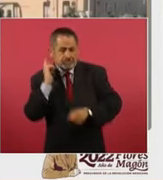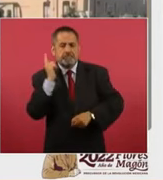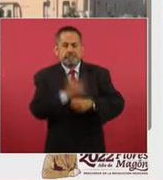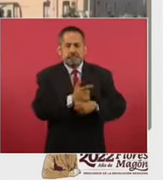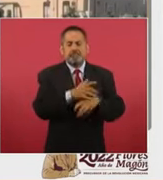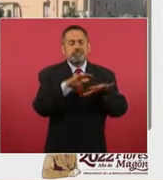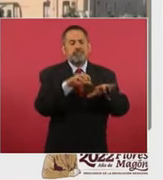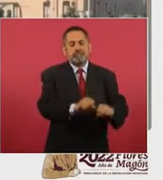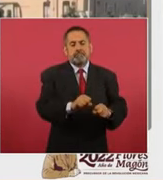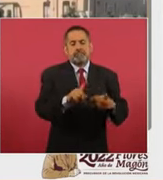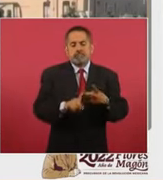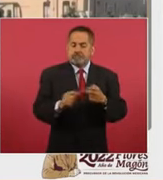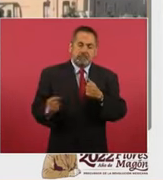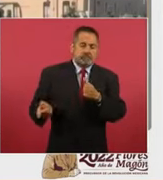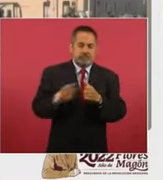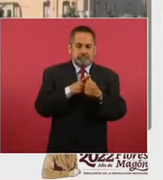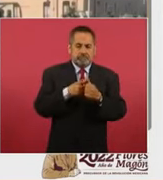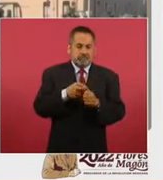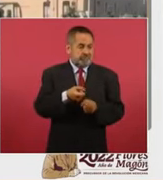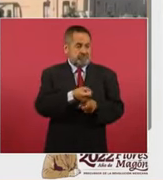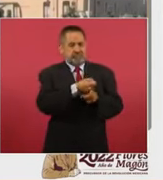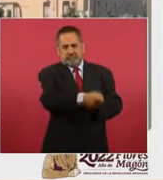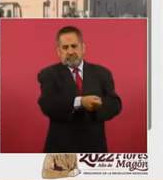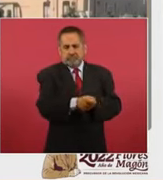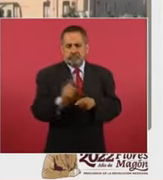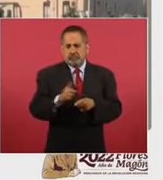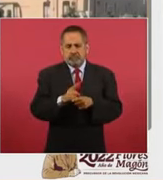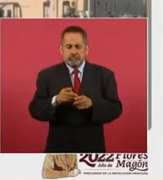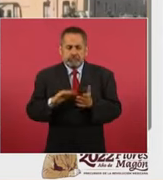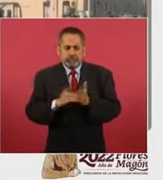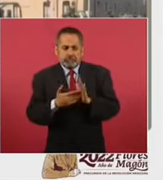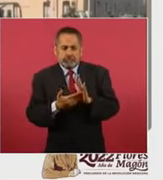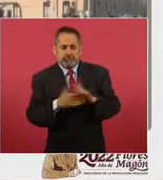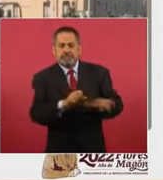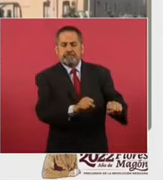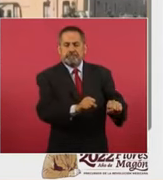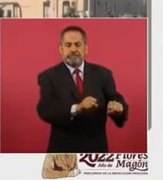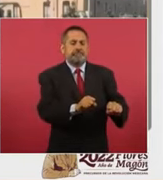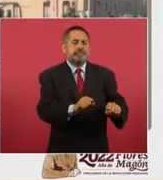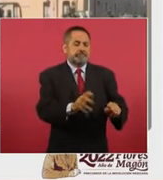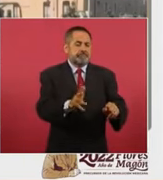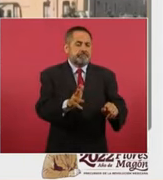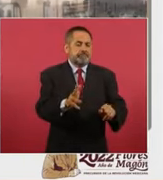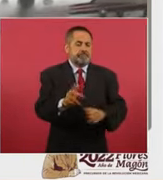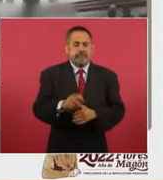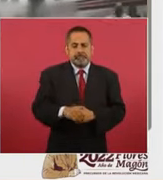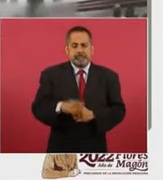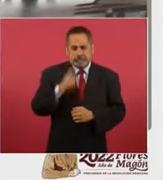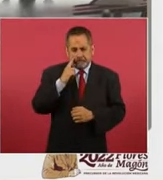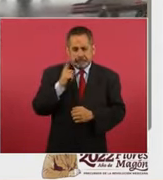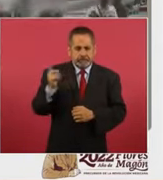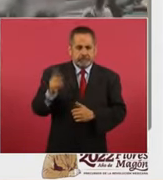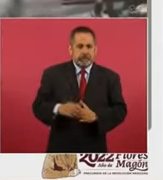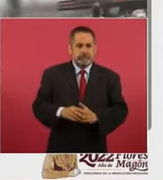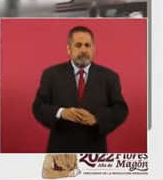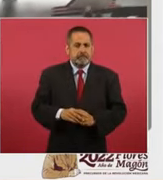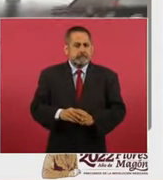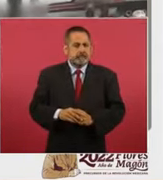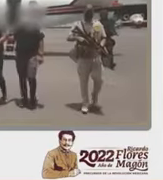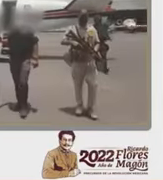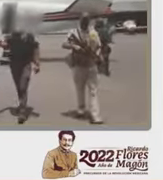esta actividad antes que la fuerza. Aquí tenemos algunos de los detenidos